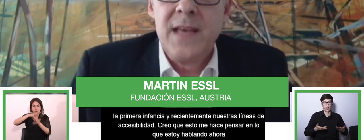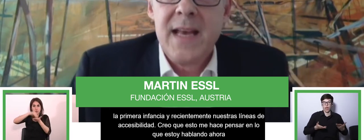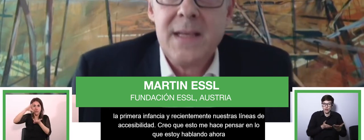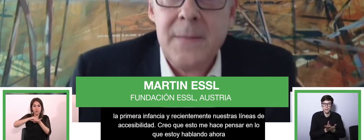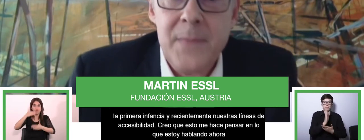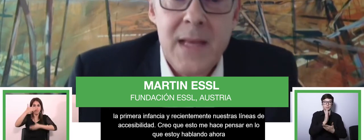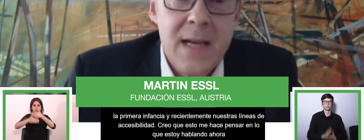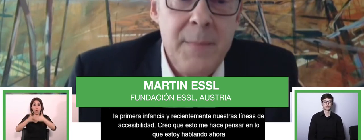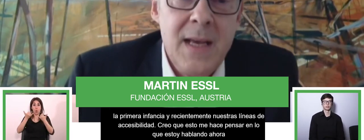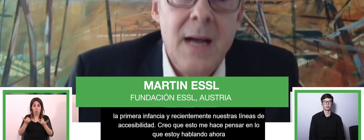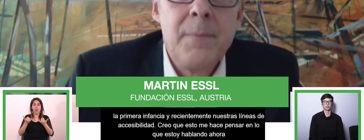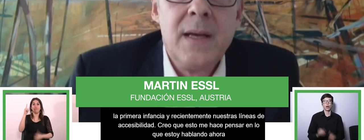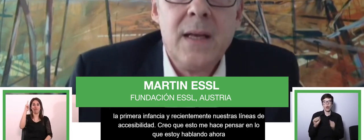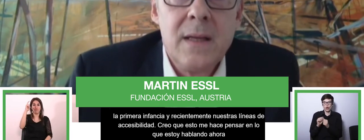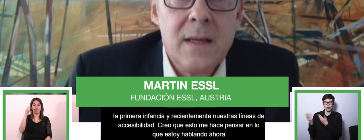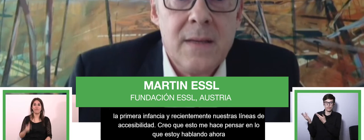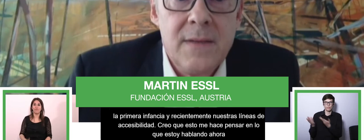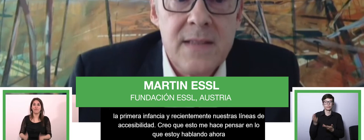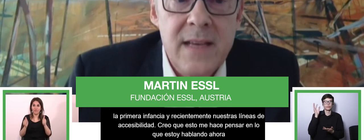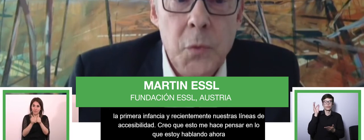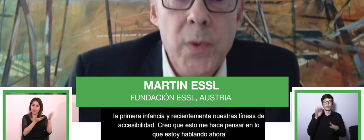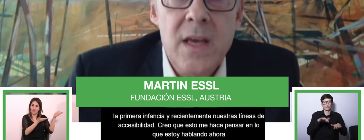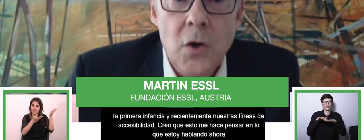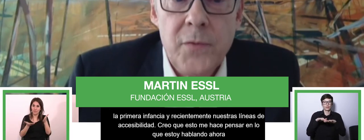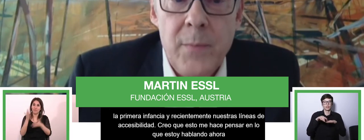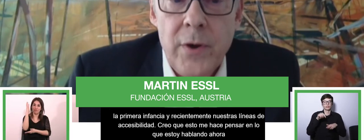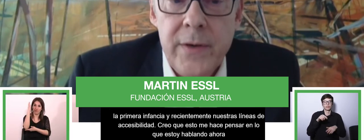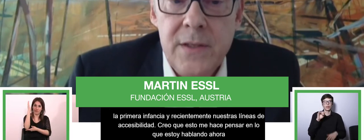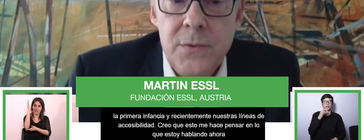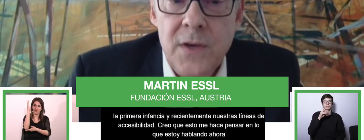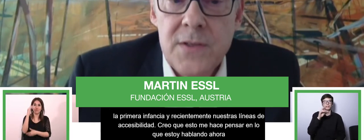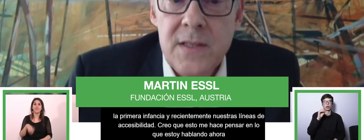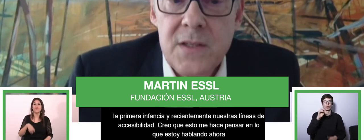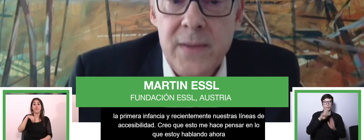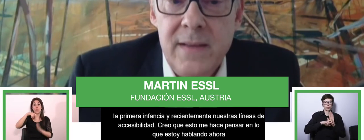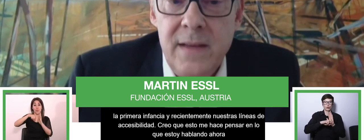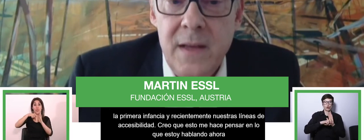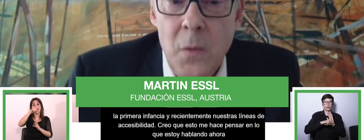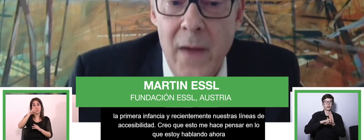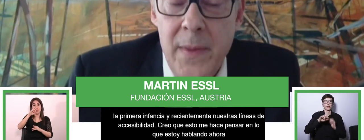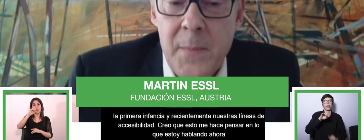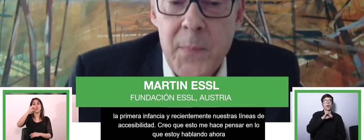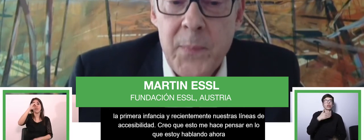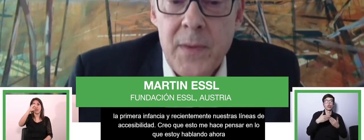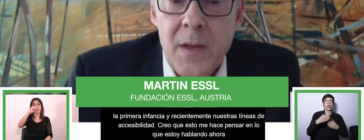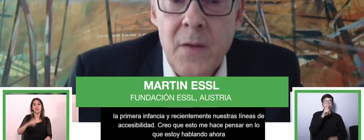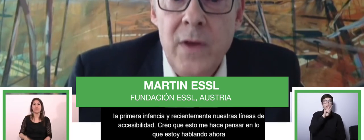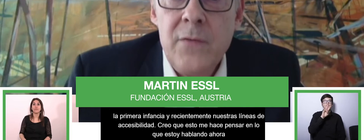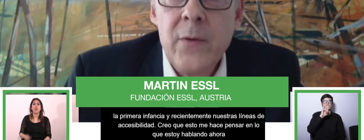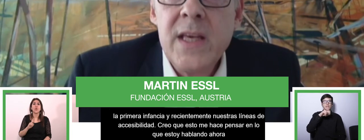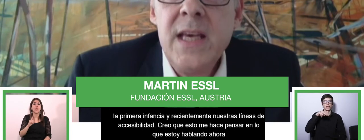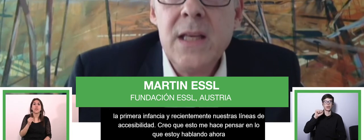Con la conferencia de Zero Project en Vierna, en la segunda semana de febrero del